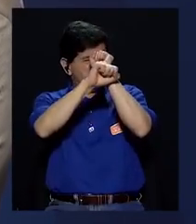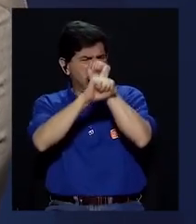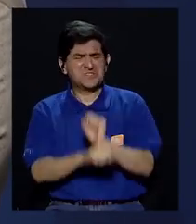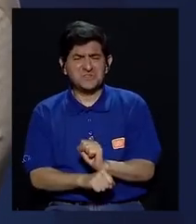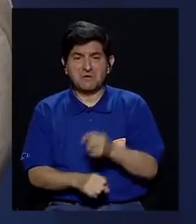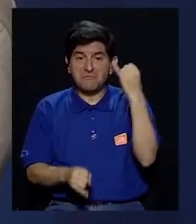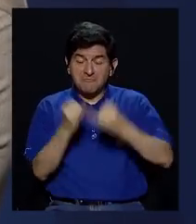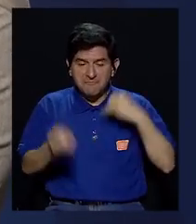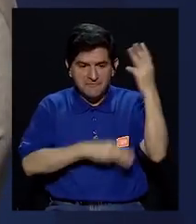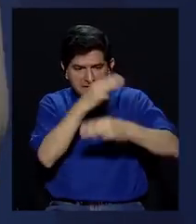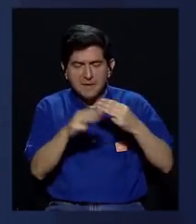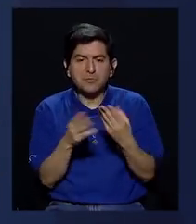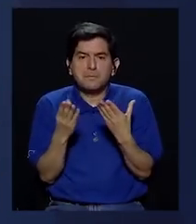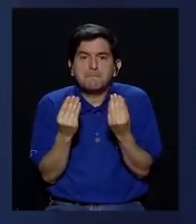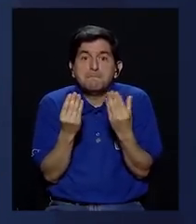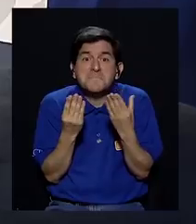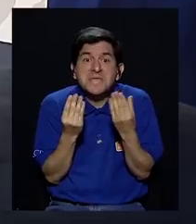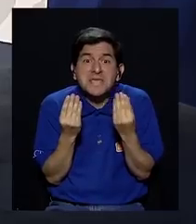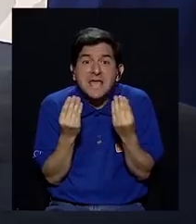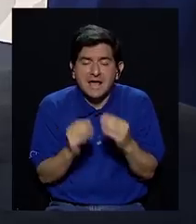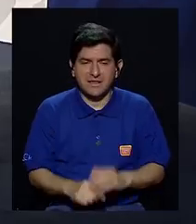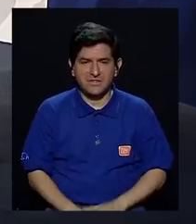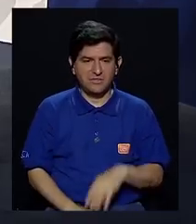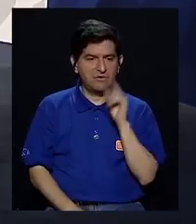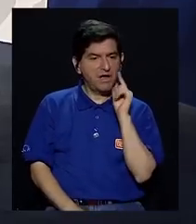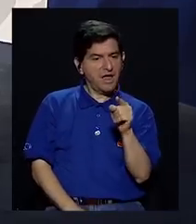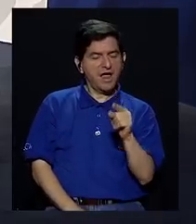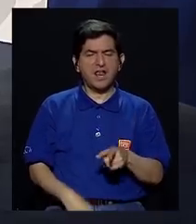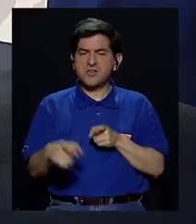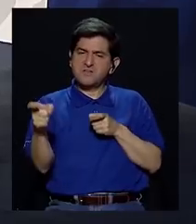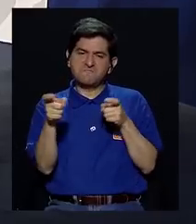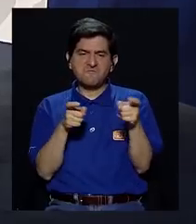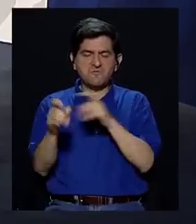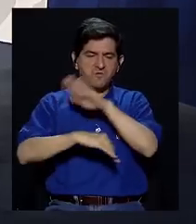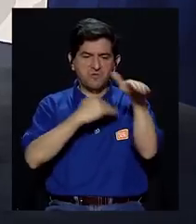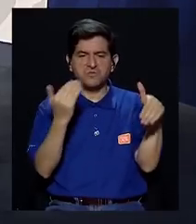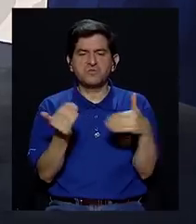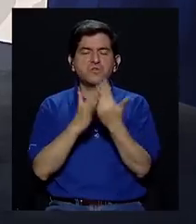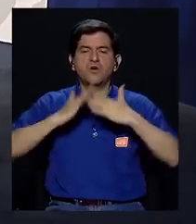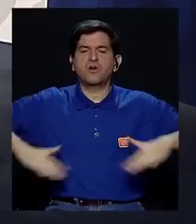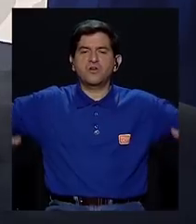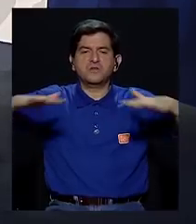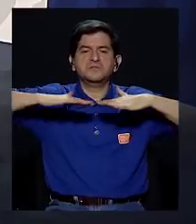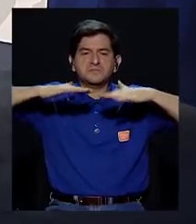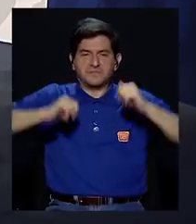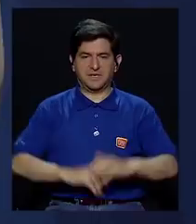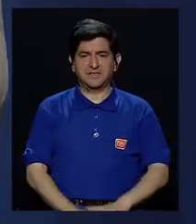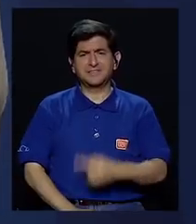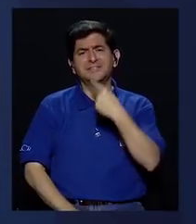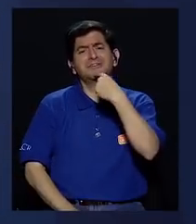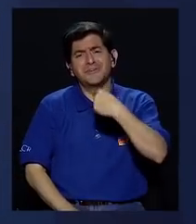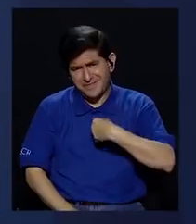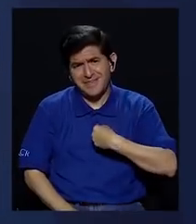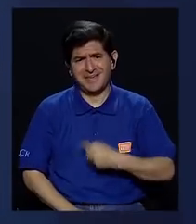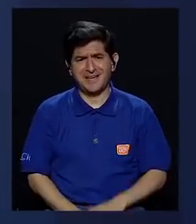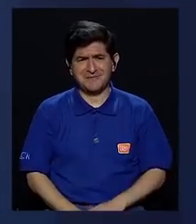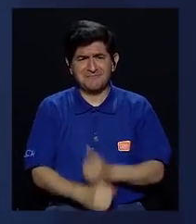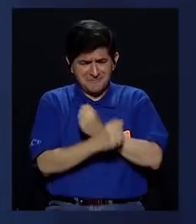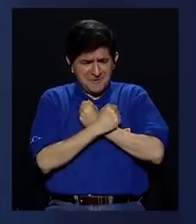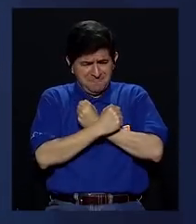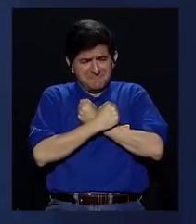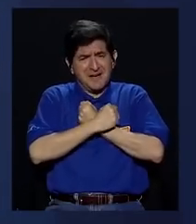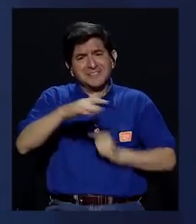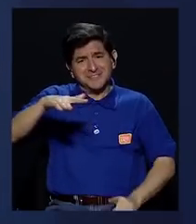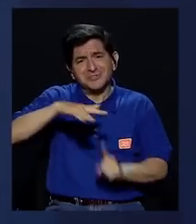ultraconservador, apocalíptico, de miedo, de pánico es el que está dominando todas las esferas. Y entonces, dígame cómo no van a haber